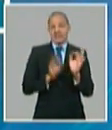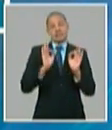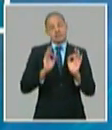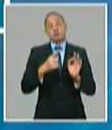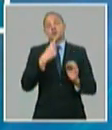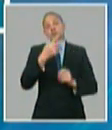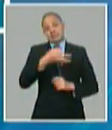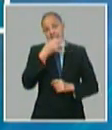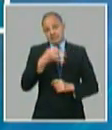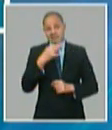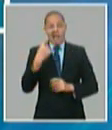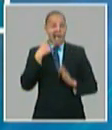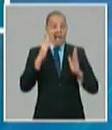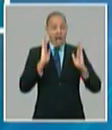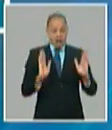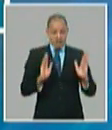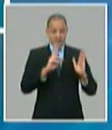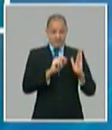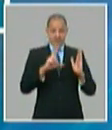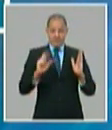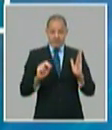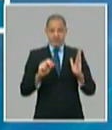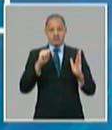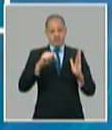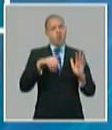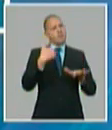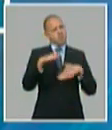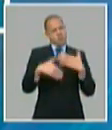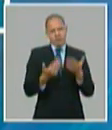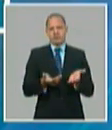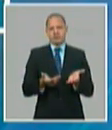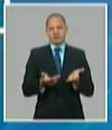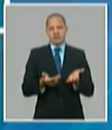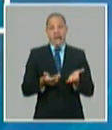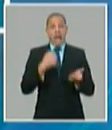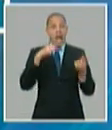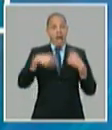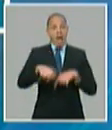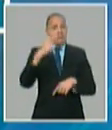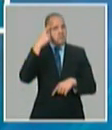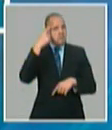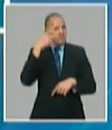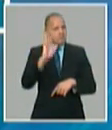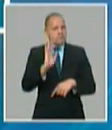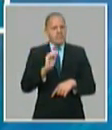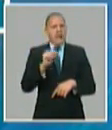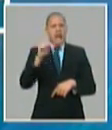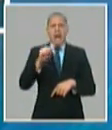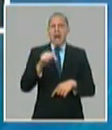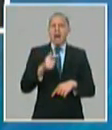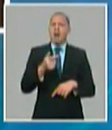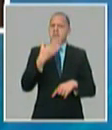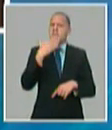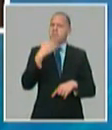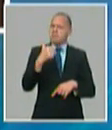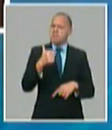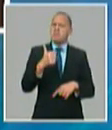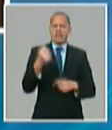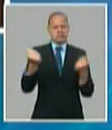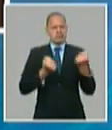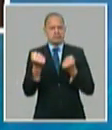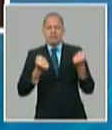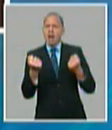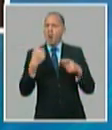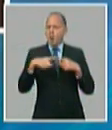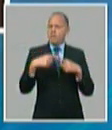año con un muy bajo nivel de actividad que creen que el transporte de pasajeros 66% en el 2021 con respecto al